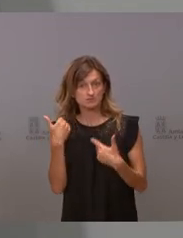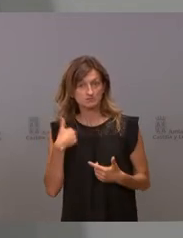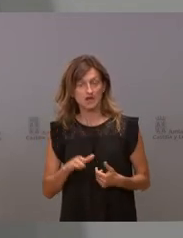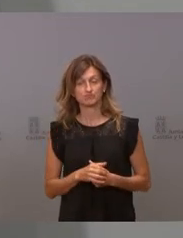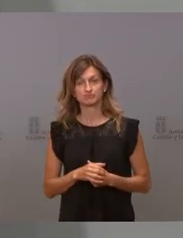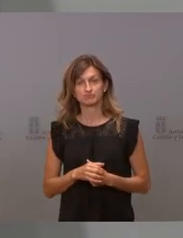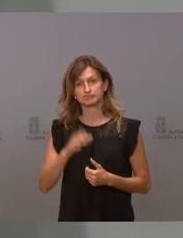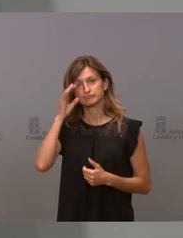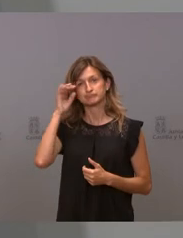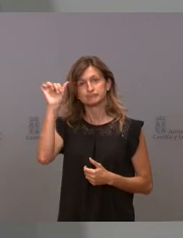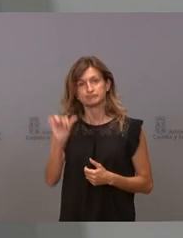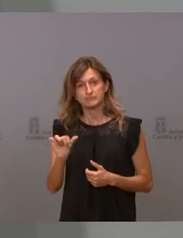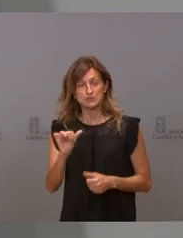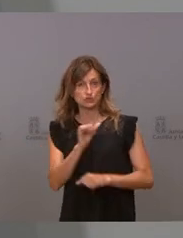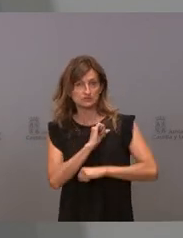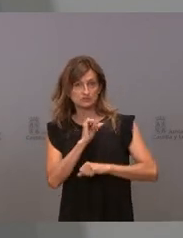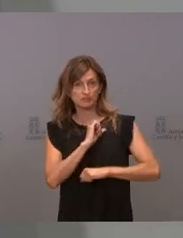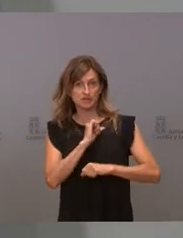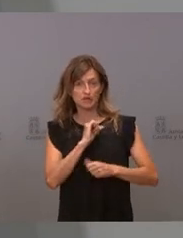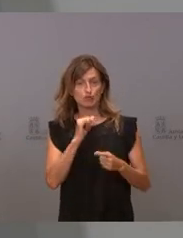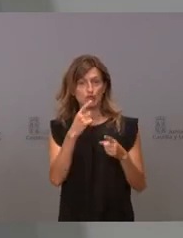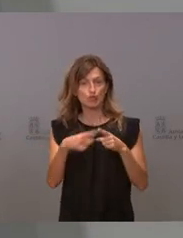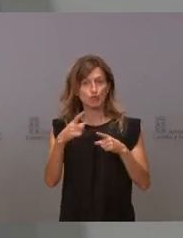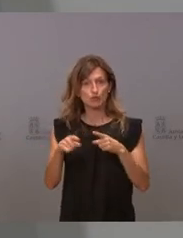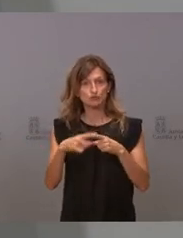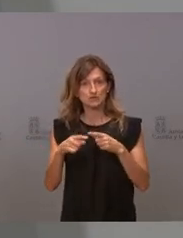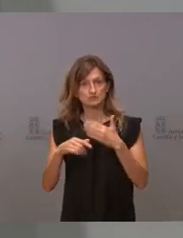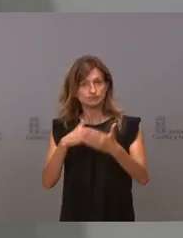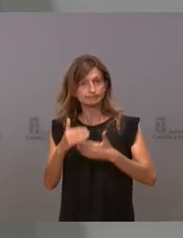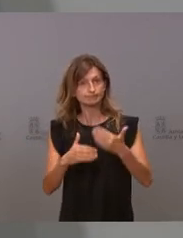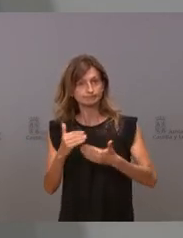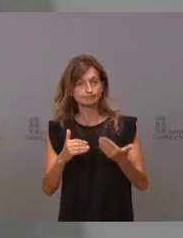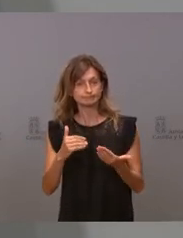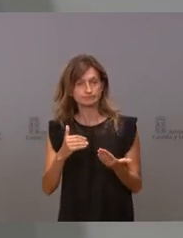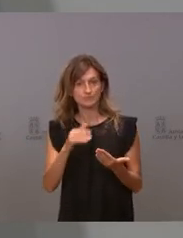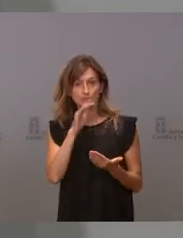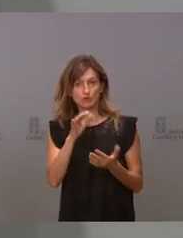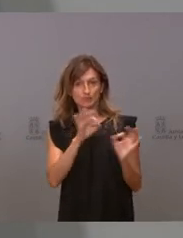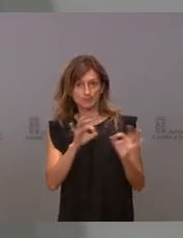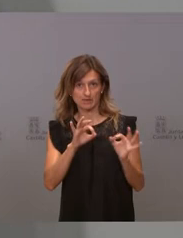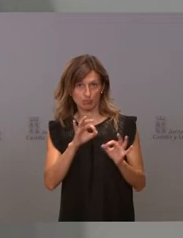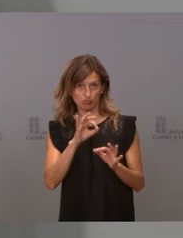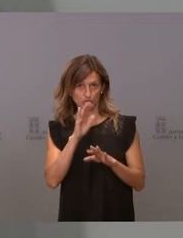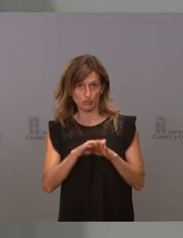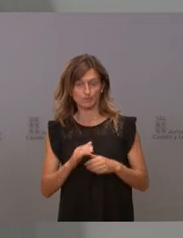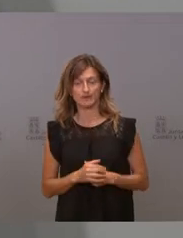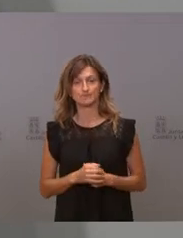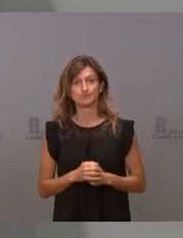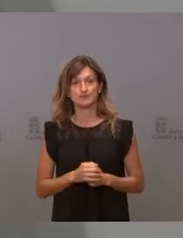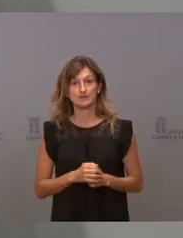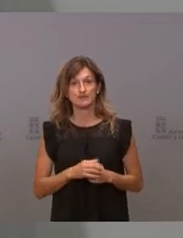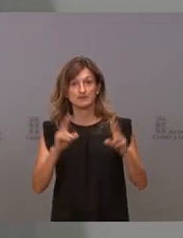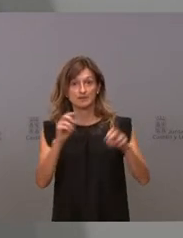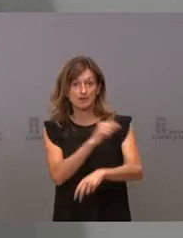Y espero que las cosas transcurran de acuerdo a lo previsto. Sobre la tercera